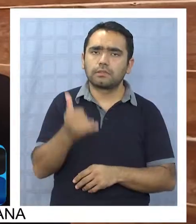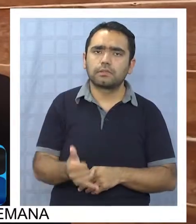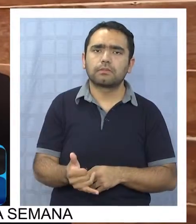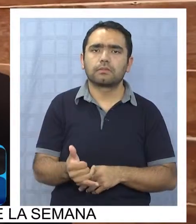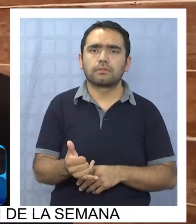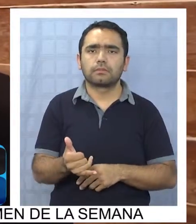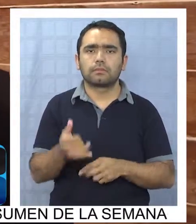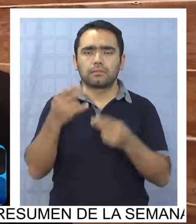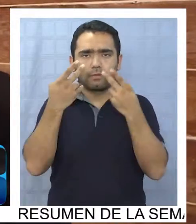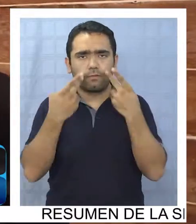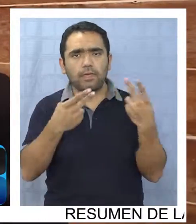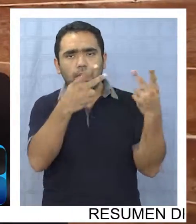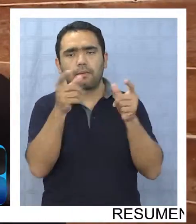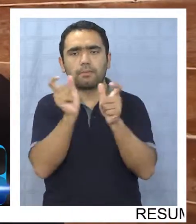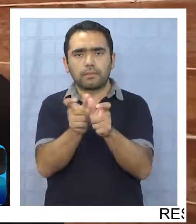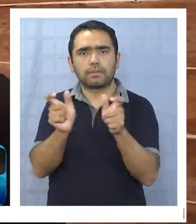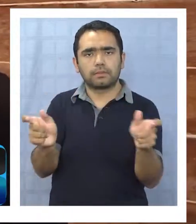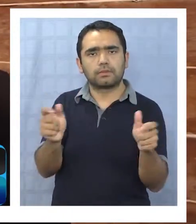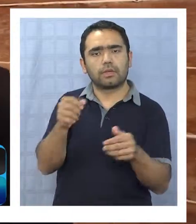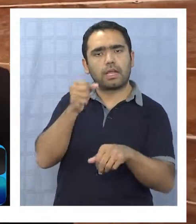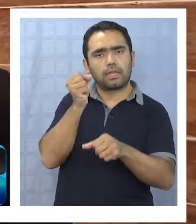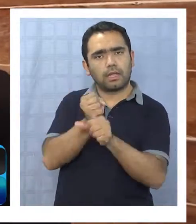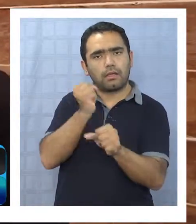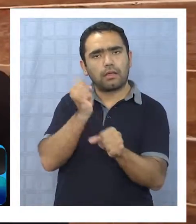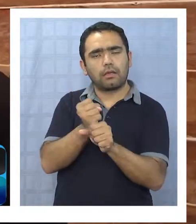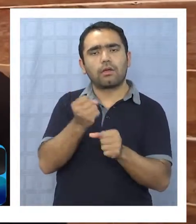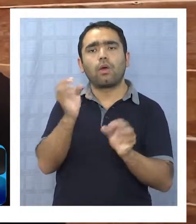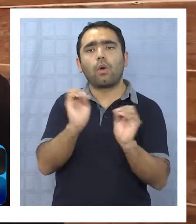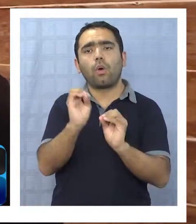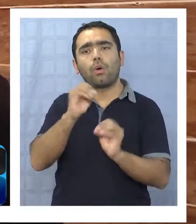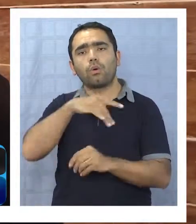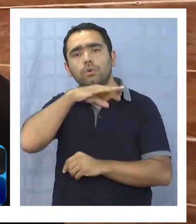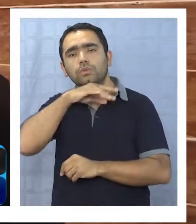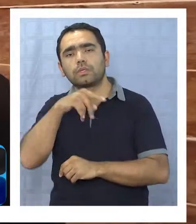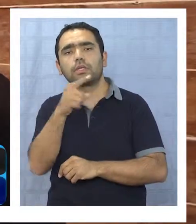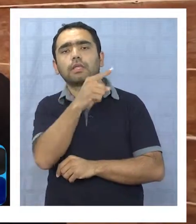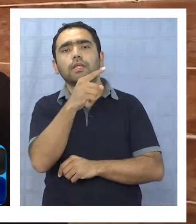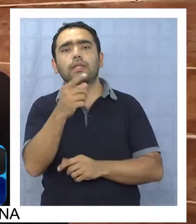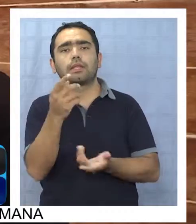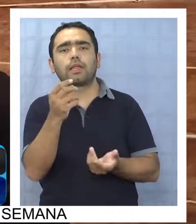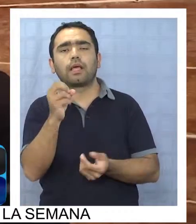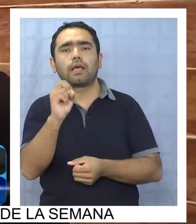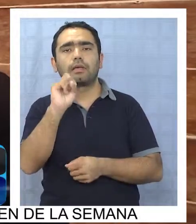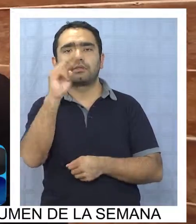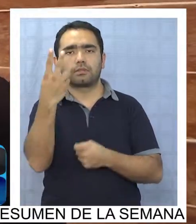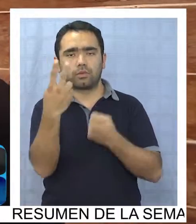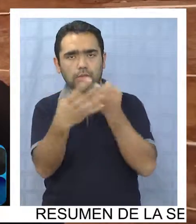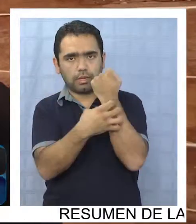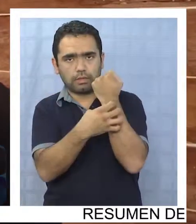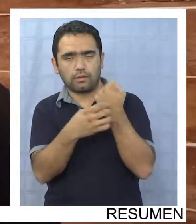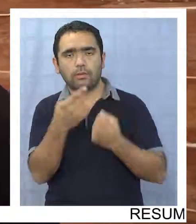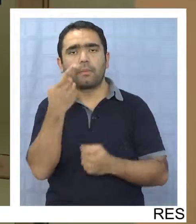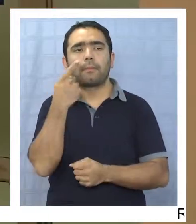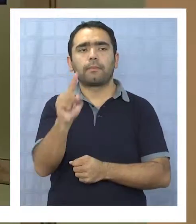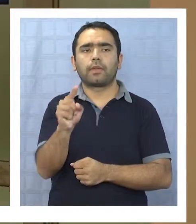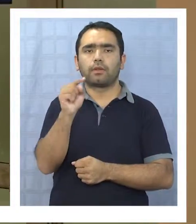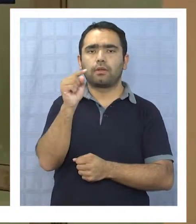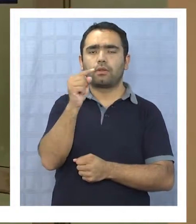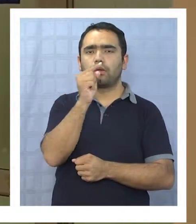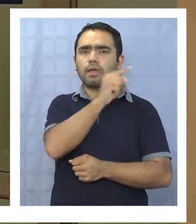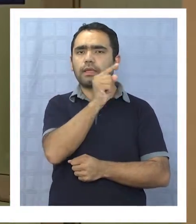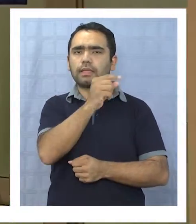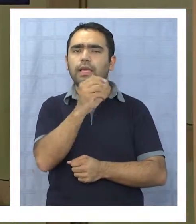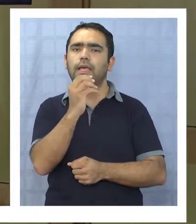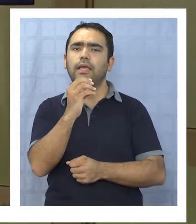trabajadores y también usuarios al oncológico de la segunda región, pero la demanda que hay en la segunda